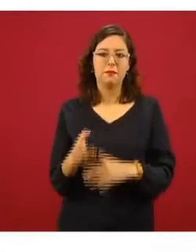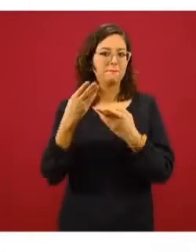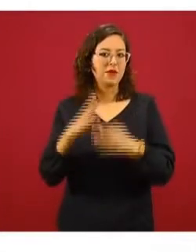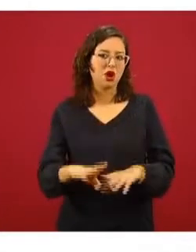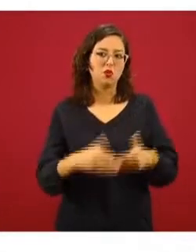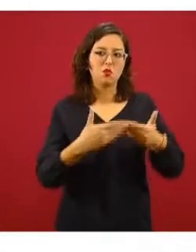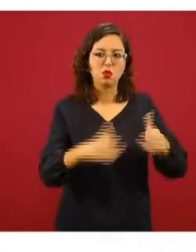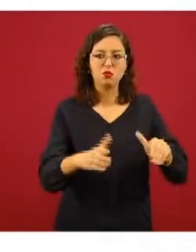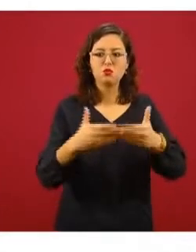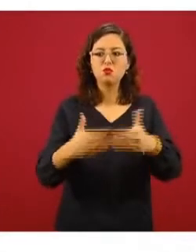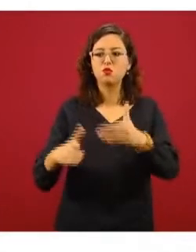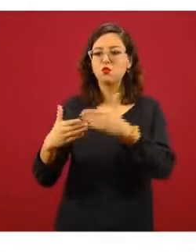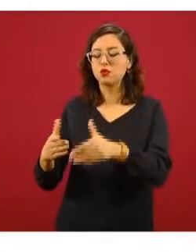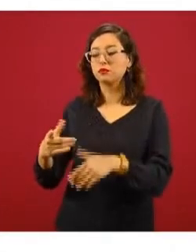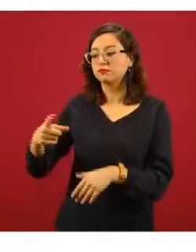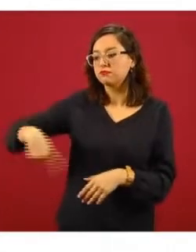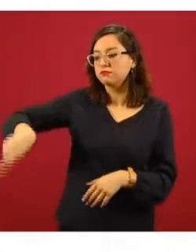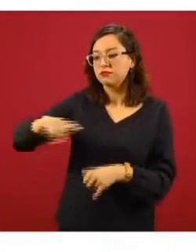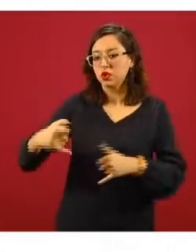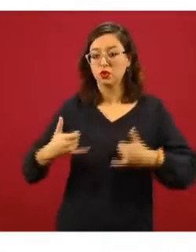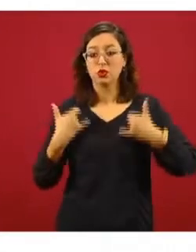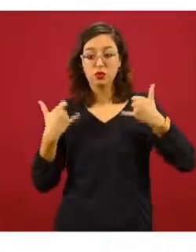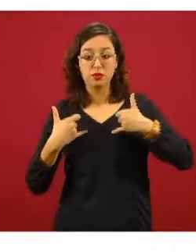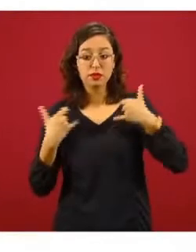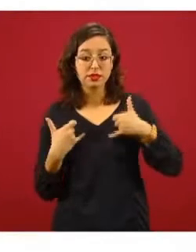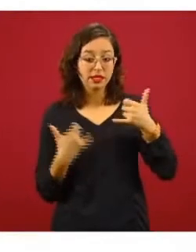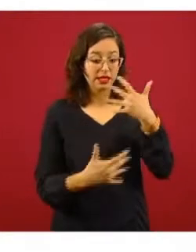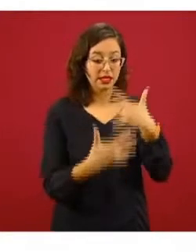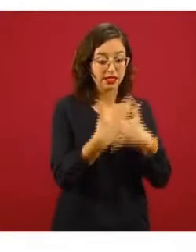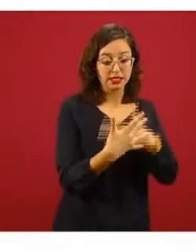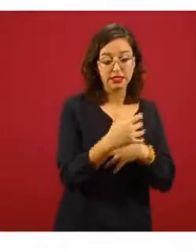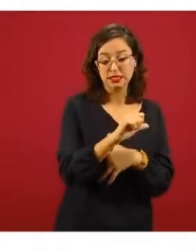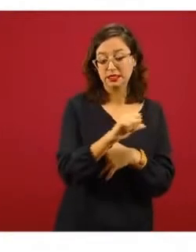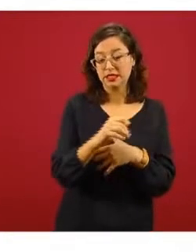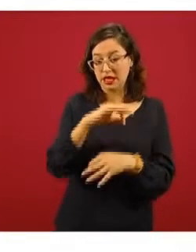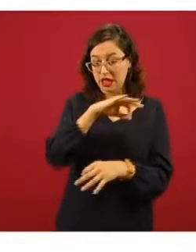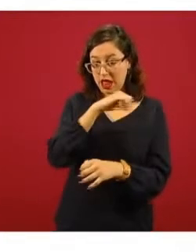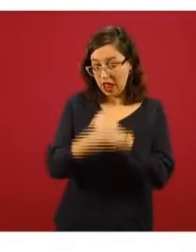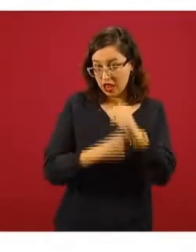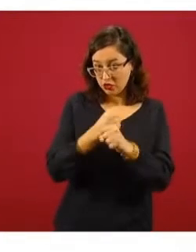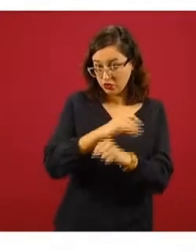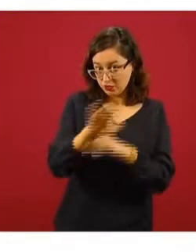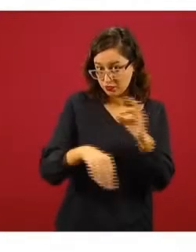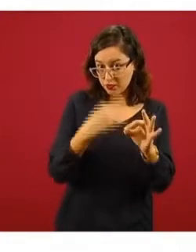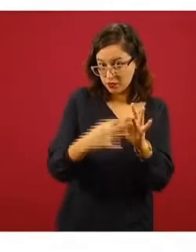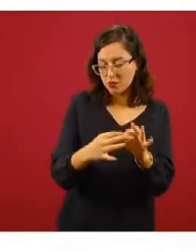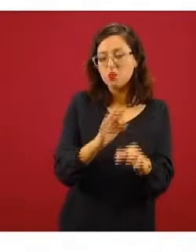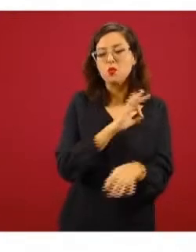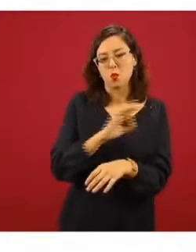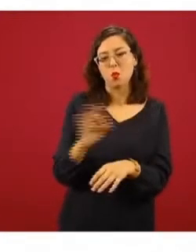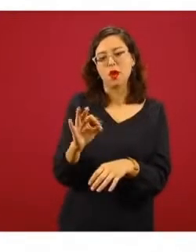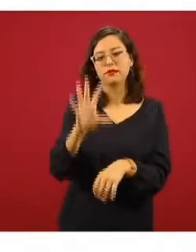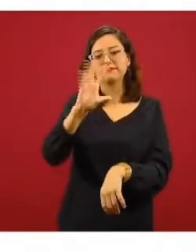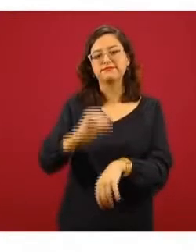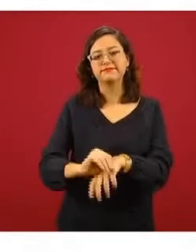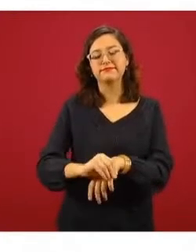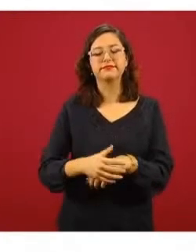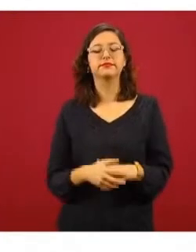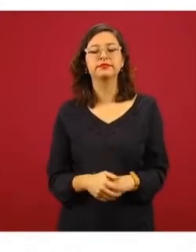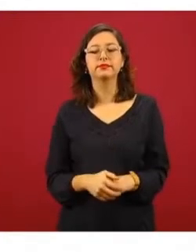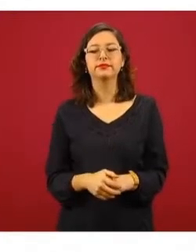cuentas a los adolescentes que tengan 15 años cumplidos. Adelante, por favor.